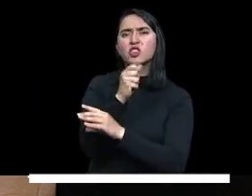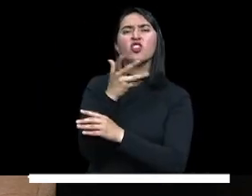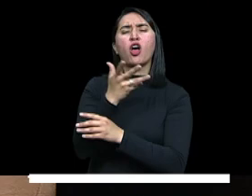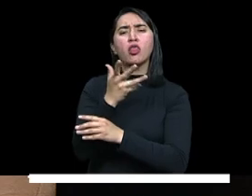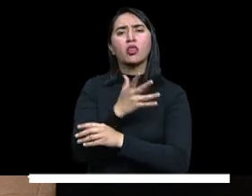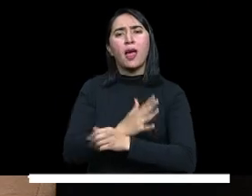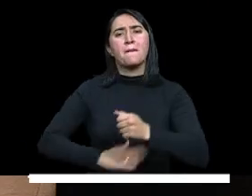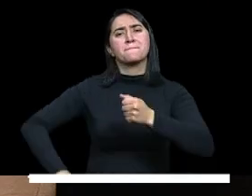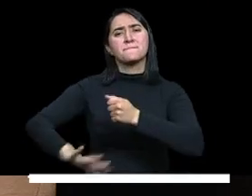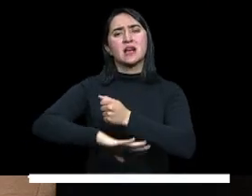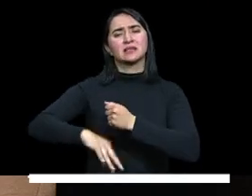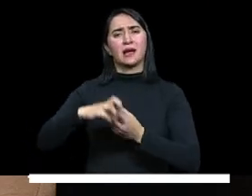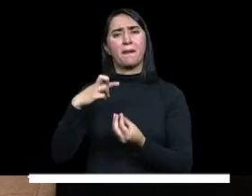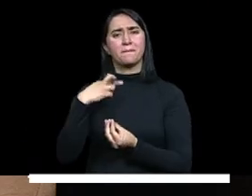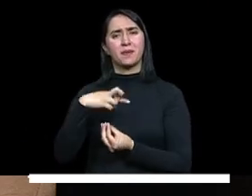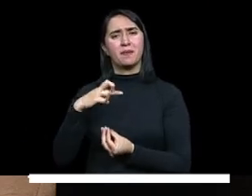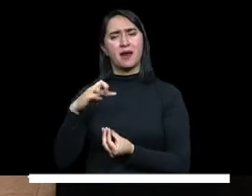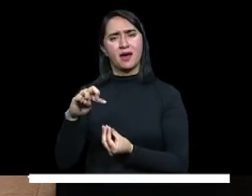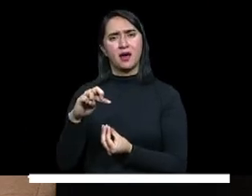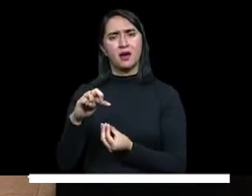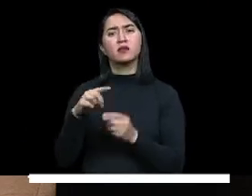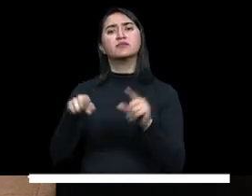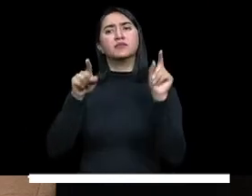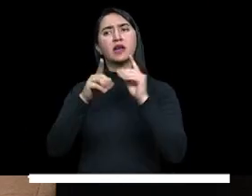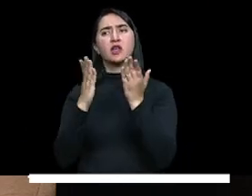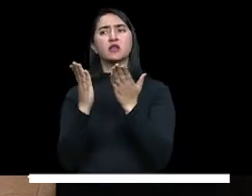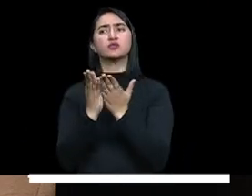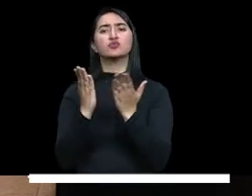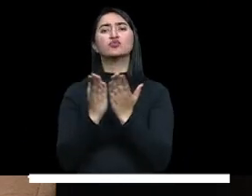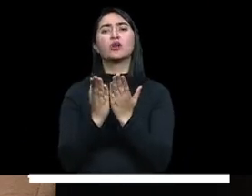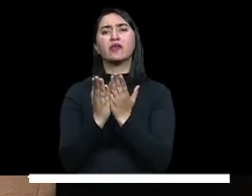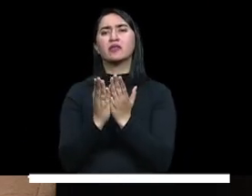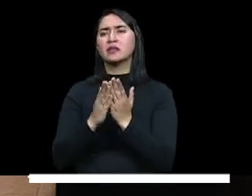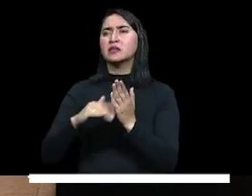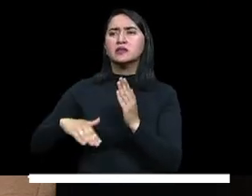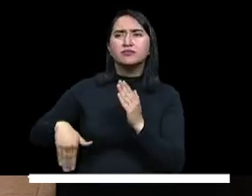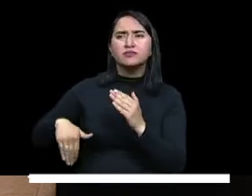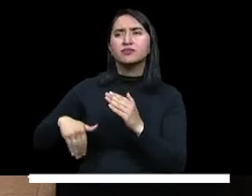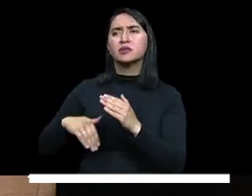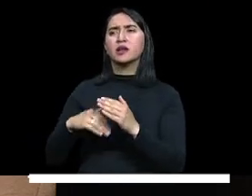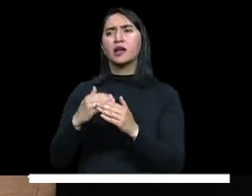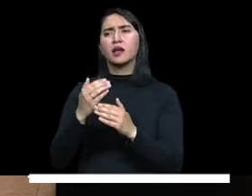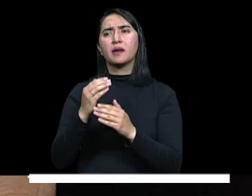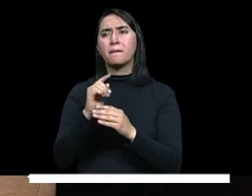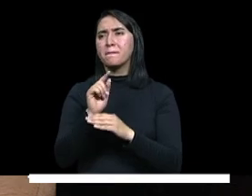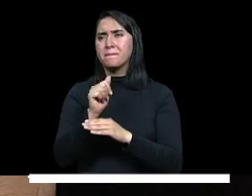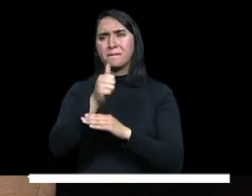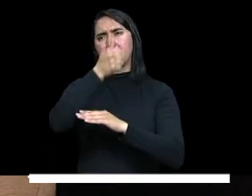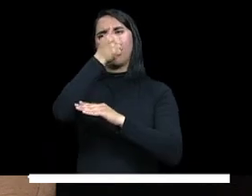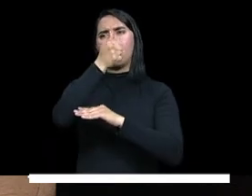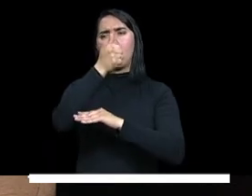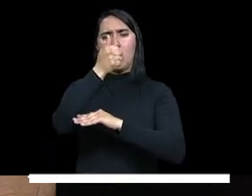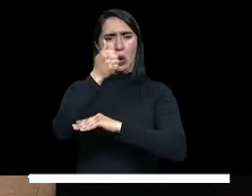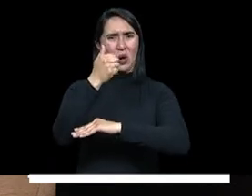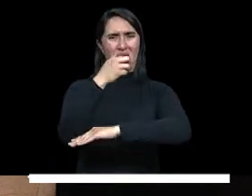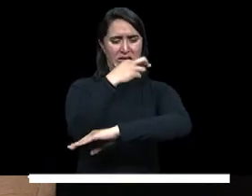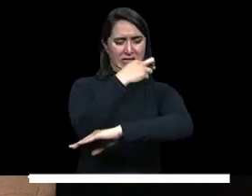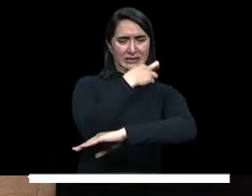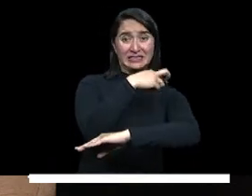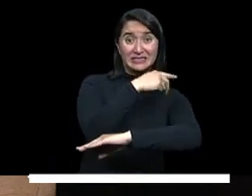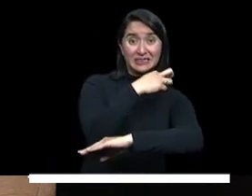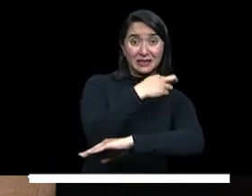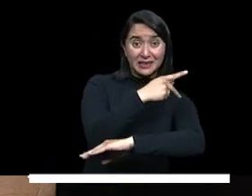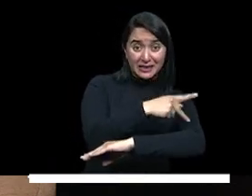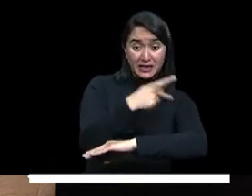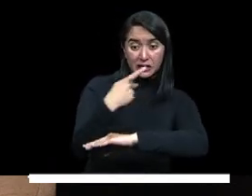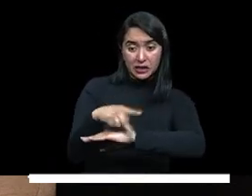primaria y entre los estudiantes de los grados más bajitos, de los grados iniciales, de preescolar y